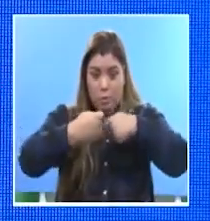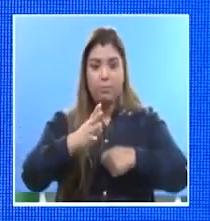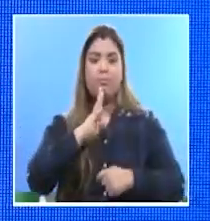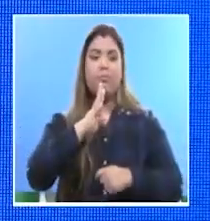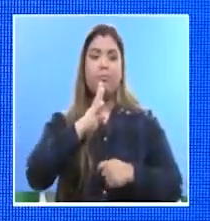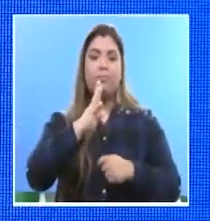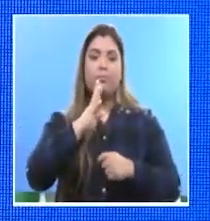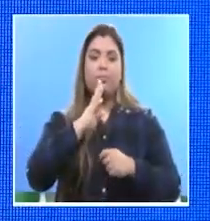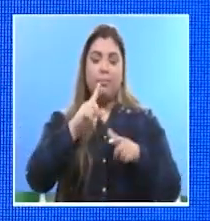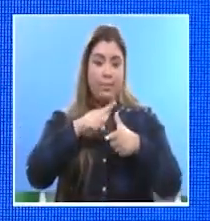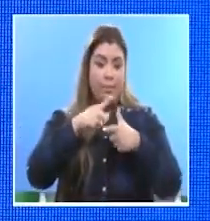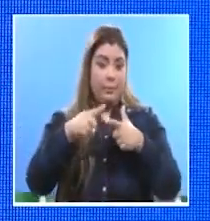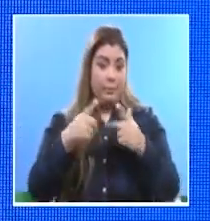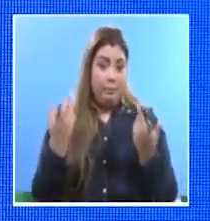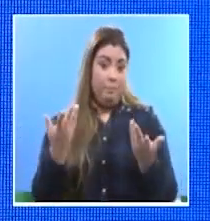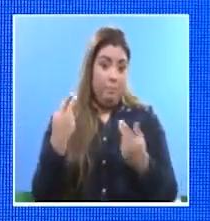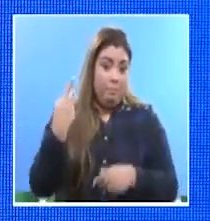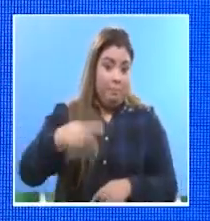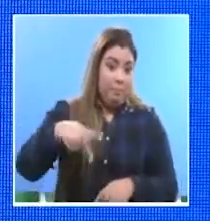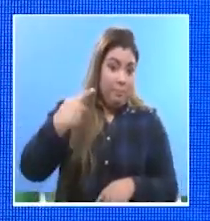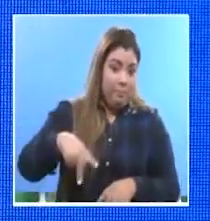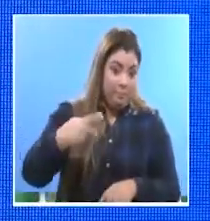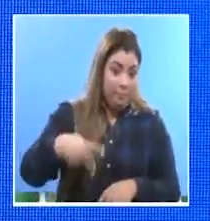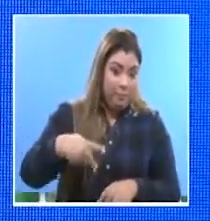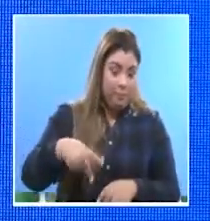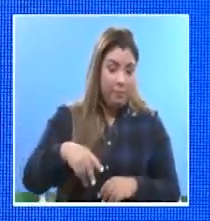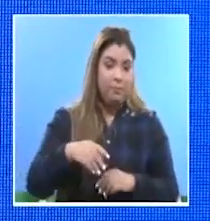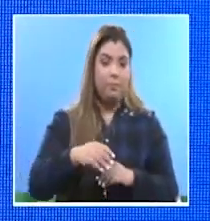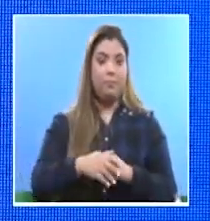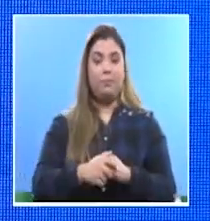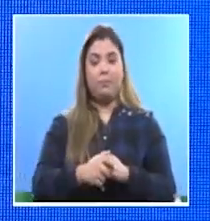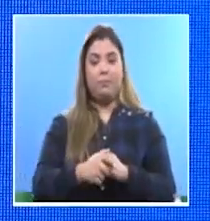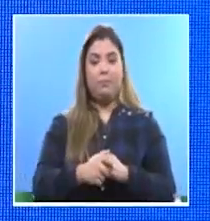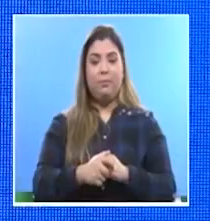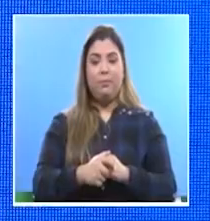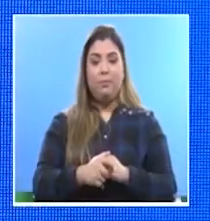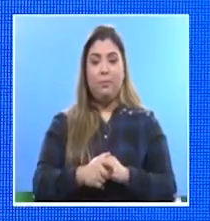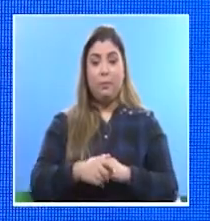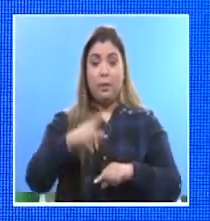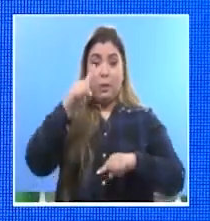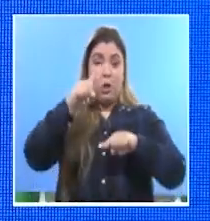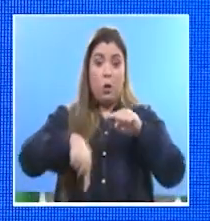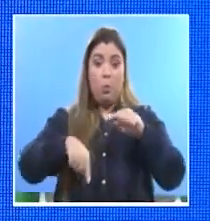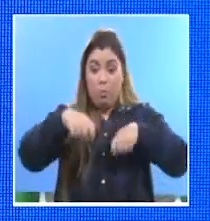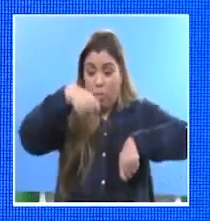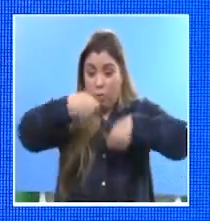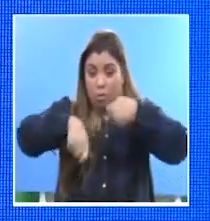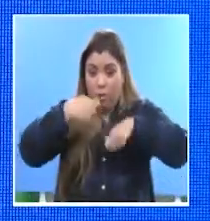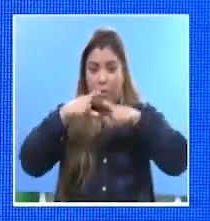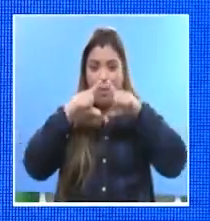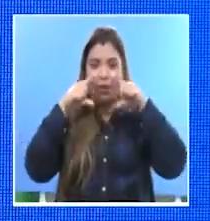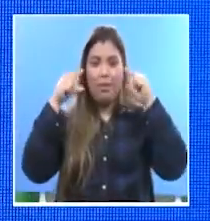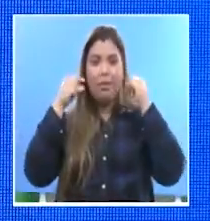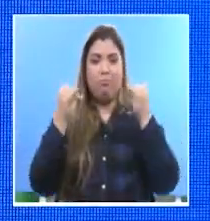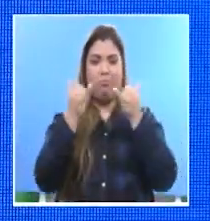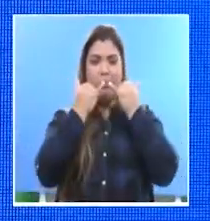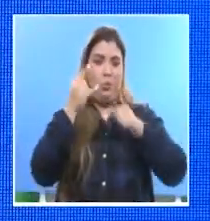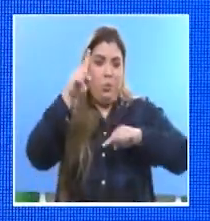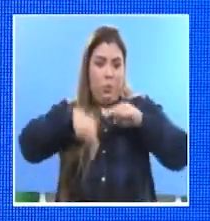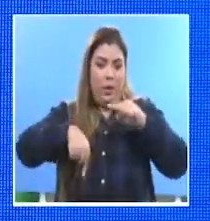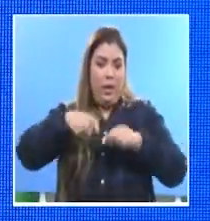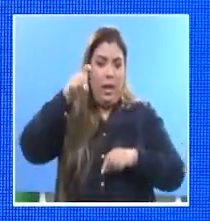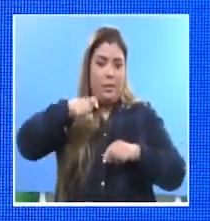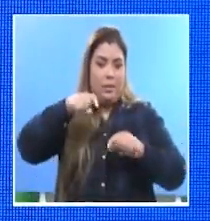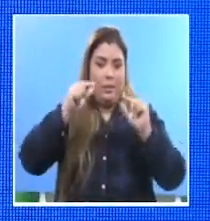comiendo, lógicamente, no podemos tener macarillas puestas, por lo tanto, cada